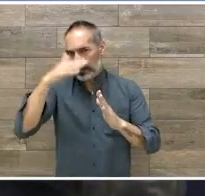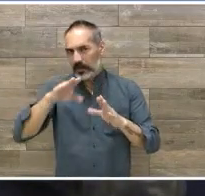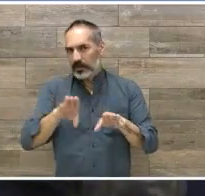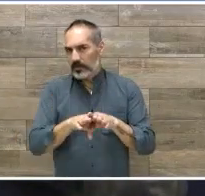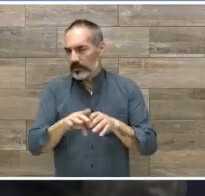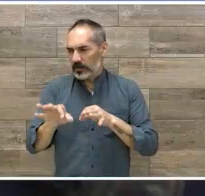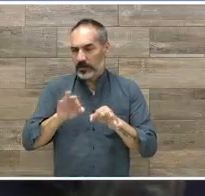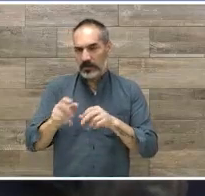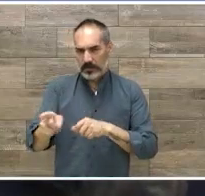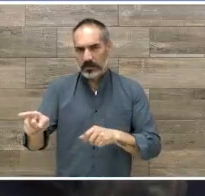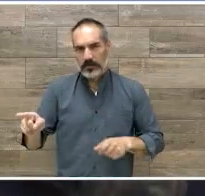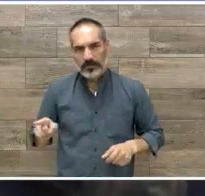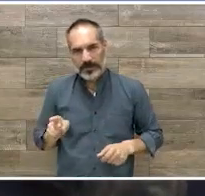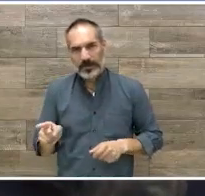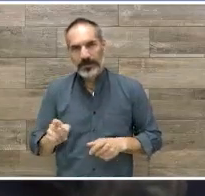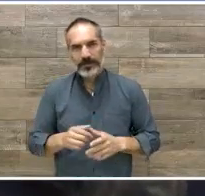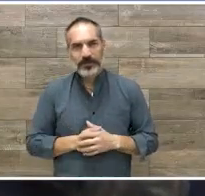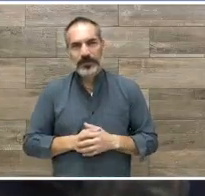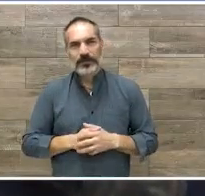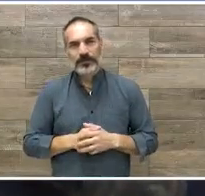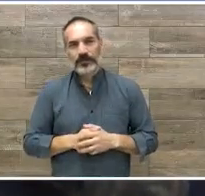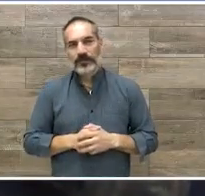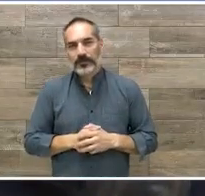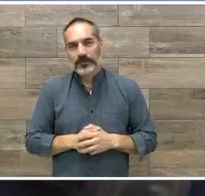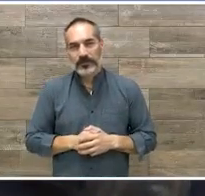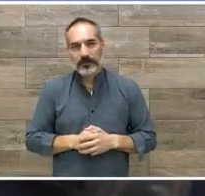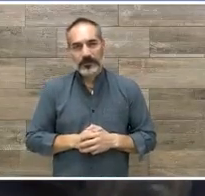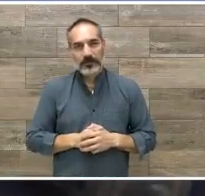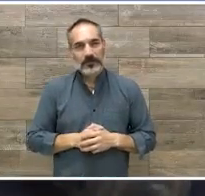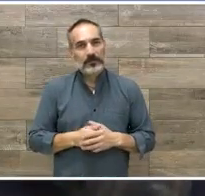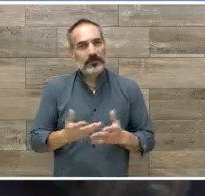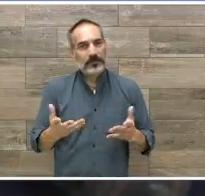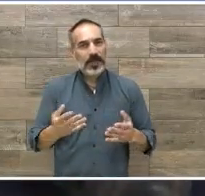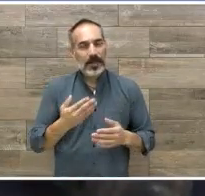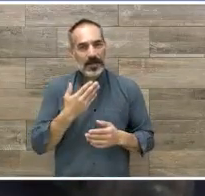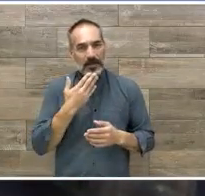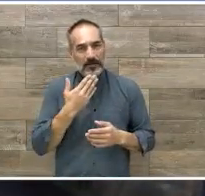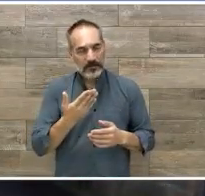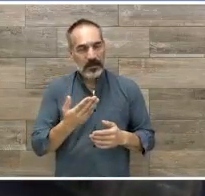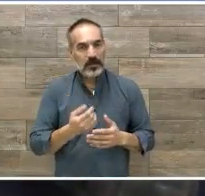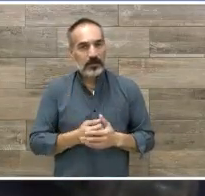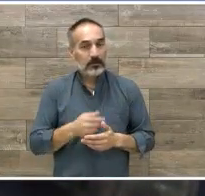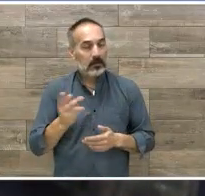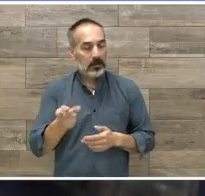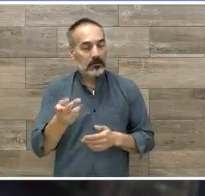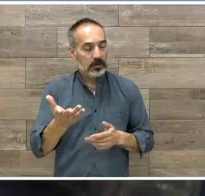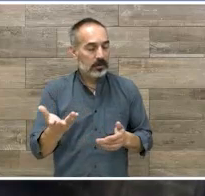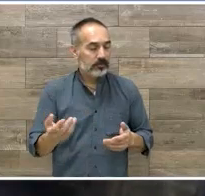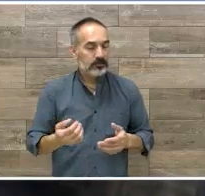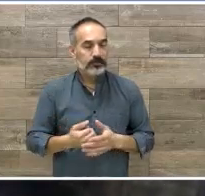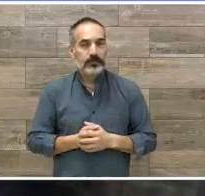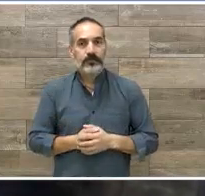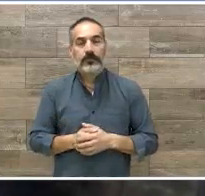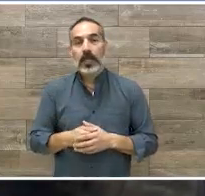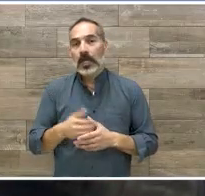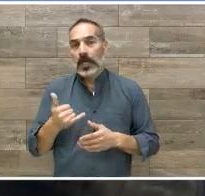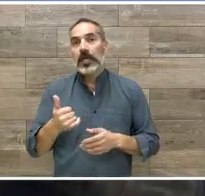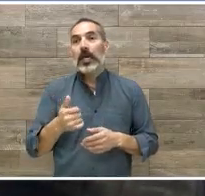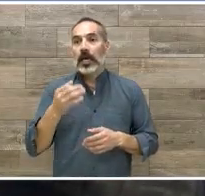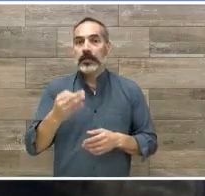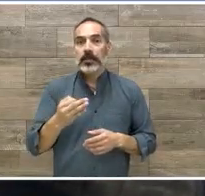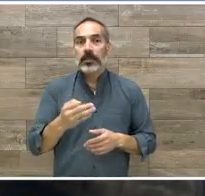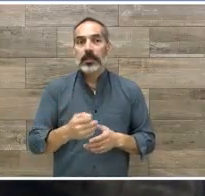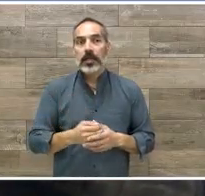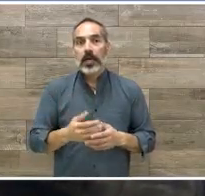profesional que les diga qué hacerlo y cómo hacerlo para no regar el tepache digamosle así y este pues hacerle más en lugar de